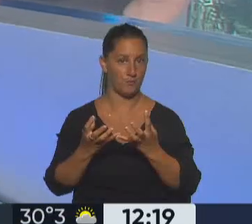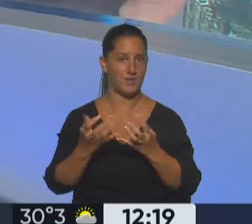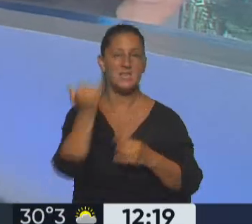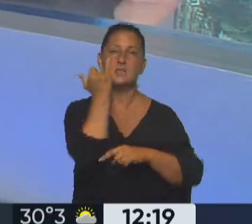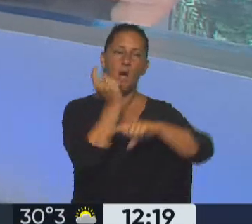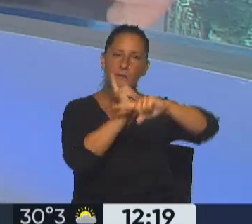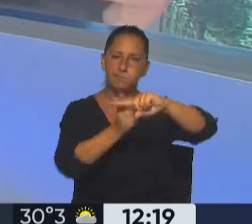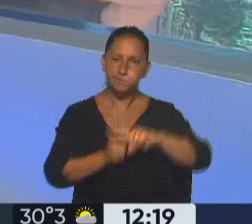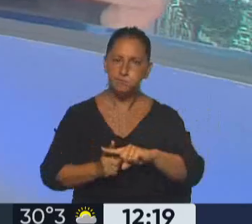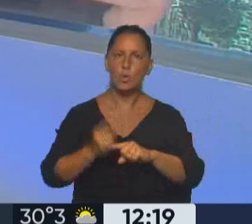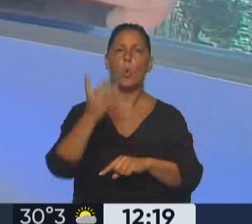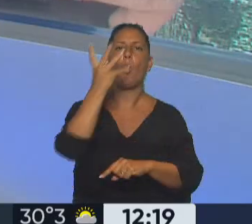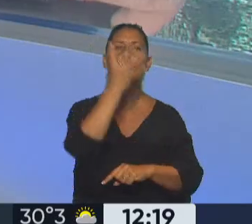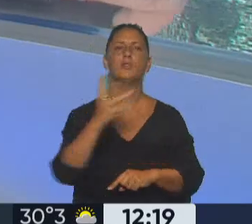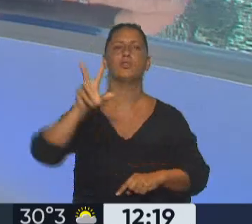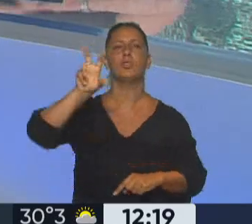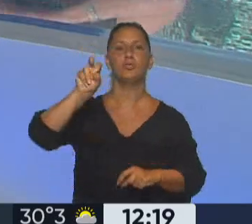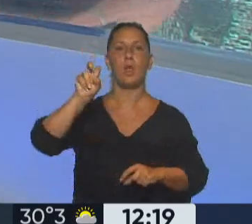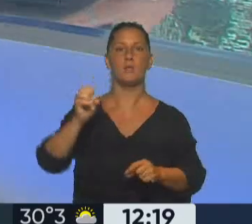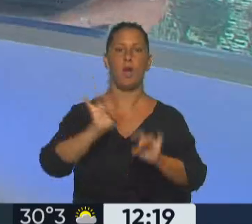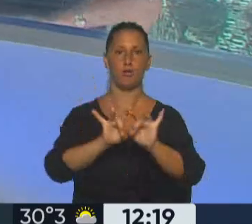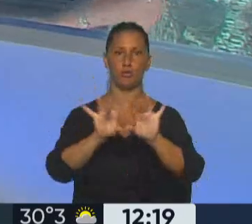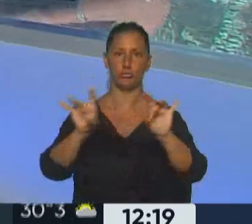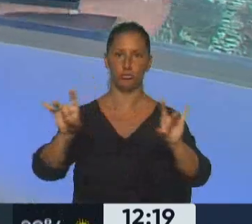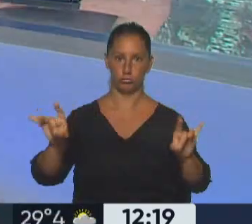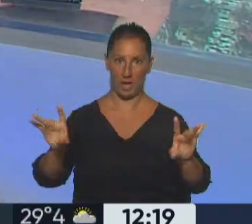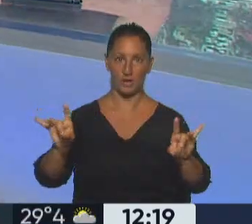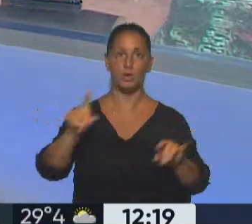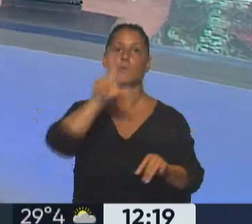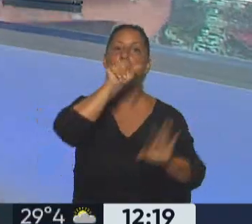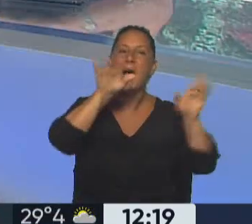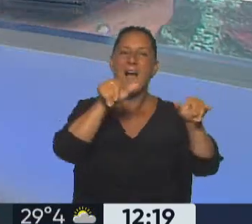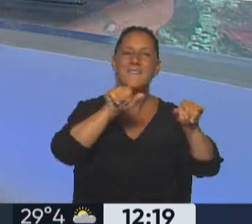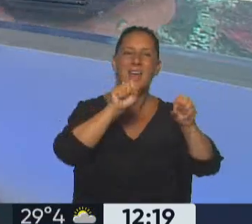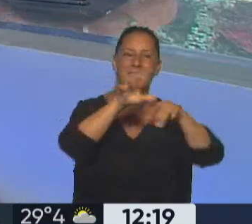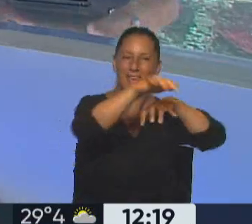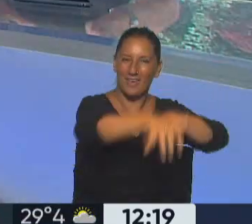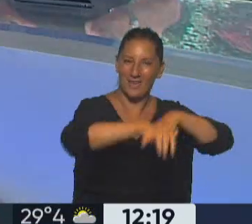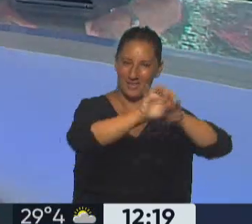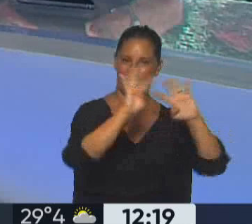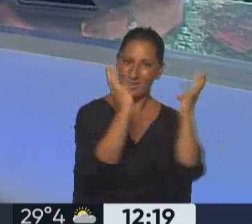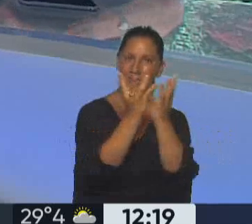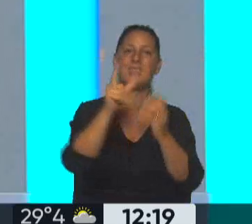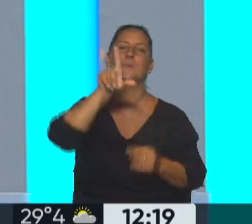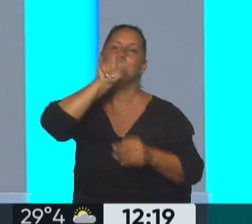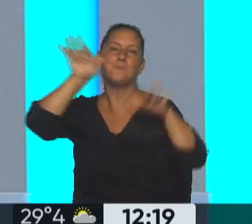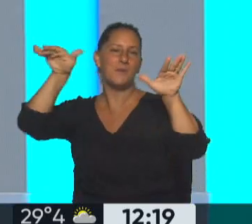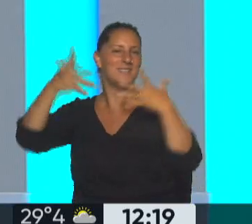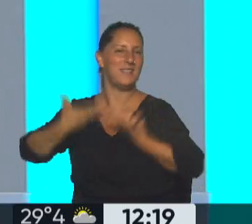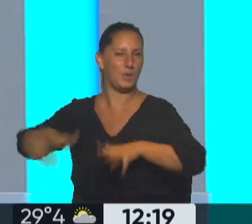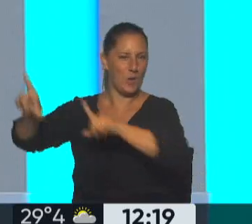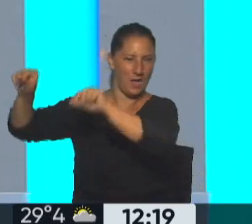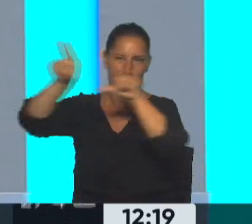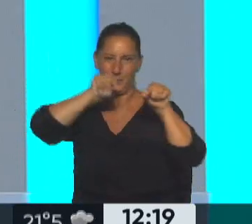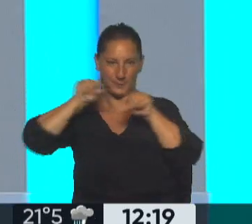contabilizados 430 brotes, entre brotes en aves de corral y en aves silvestres. Y además,